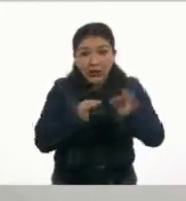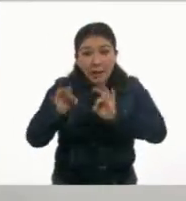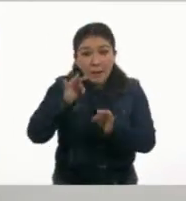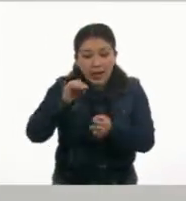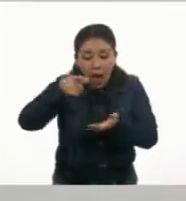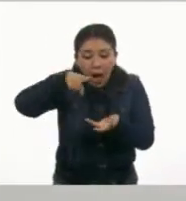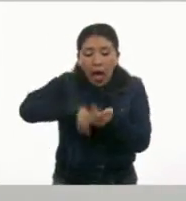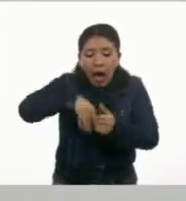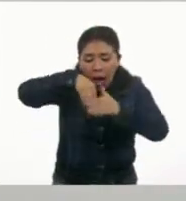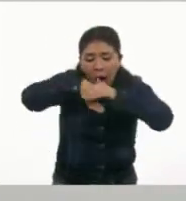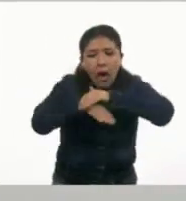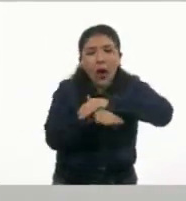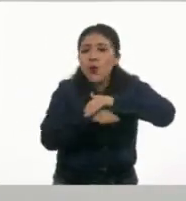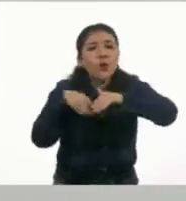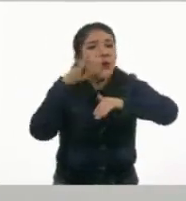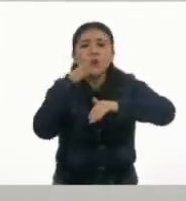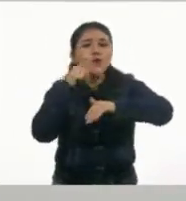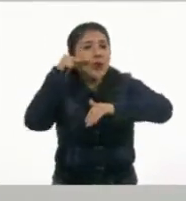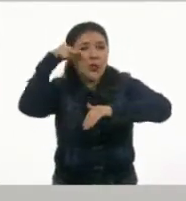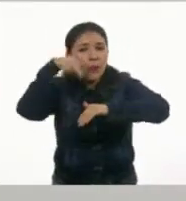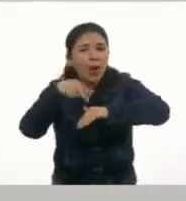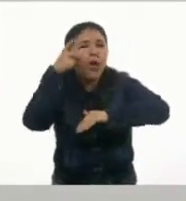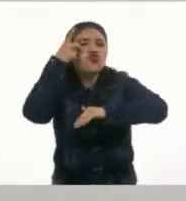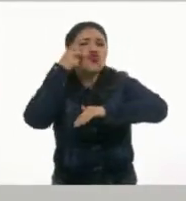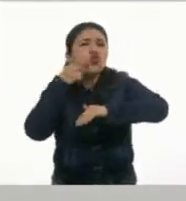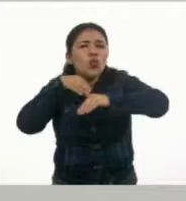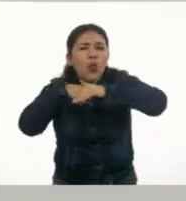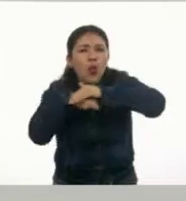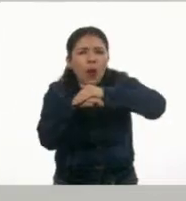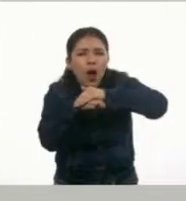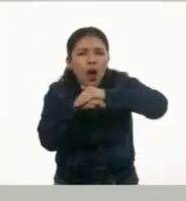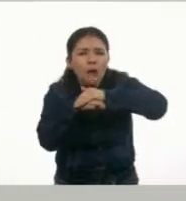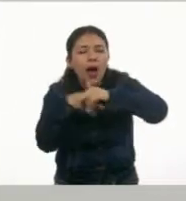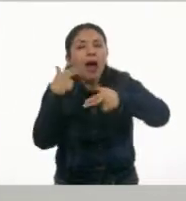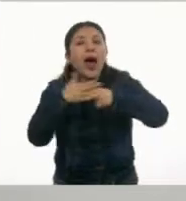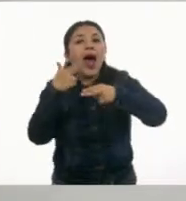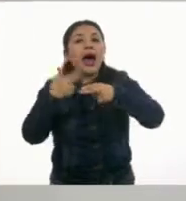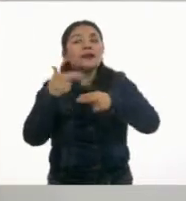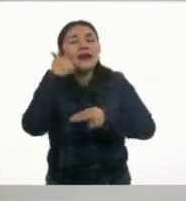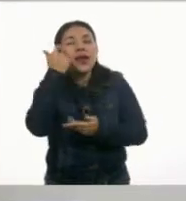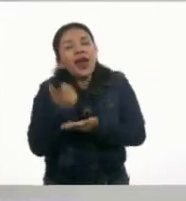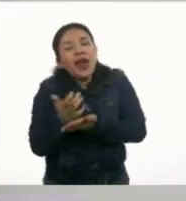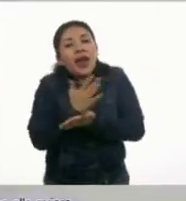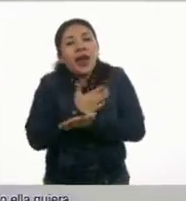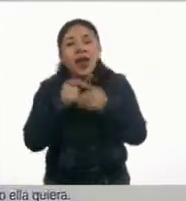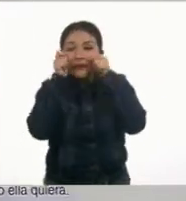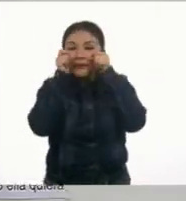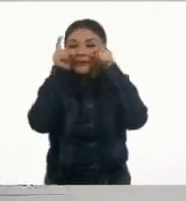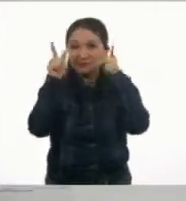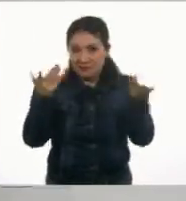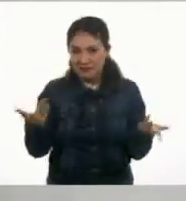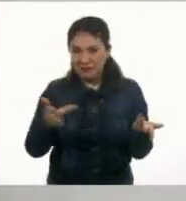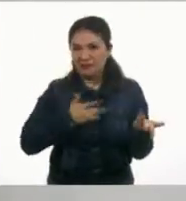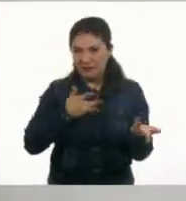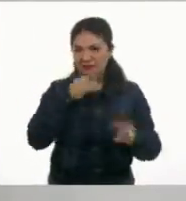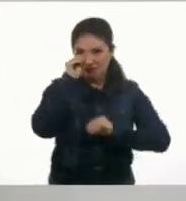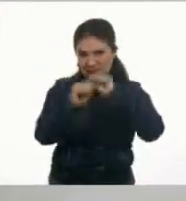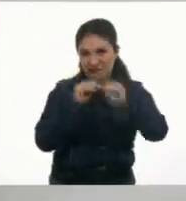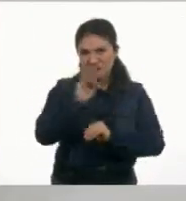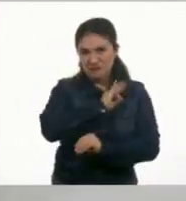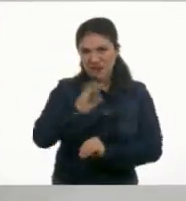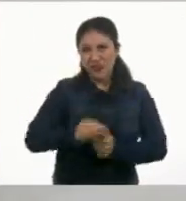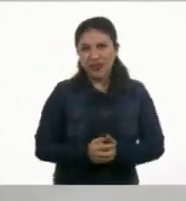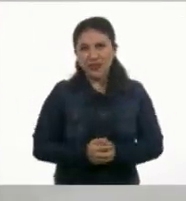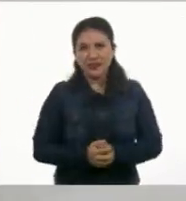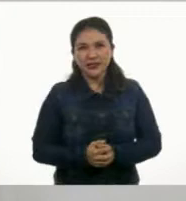hasta que se le ocurre... ¿Qué les parece? Ah, claro, maestro. Sí, profesor. Sí, sí, sí. A cada una despertarse. Y entonces ya la